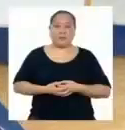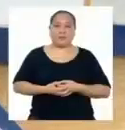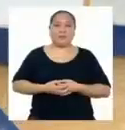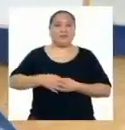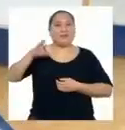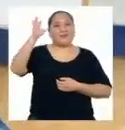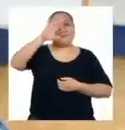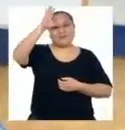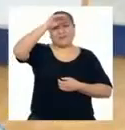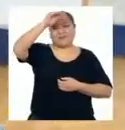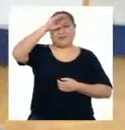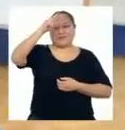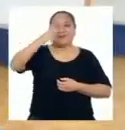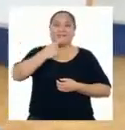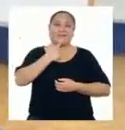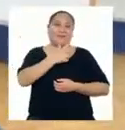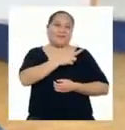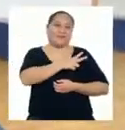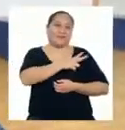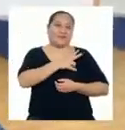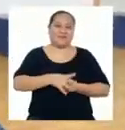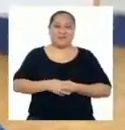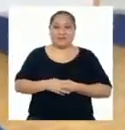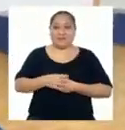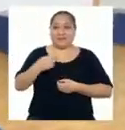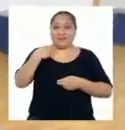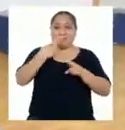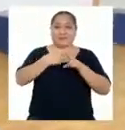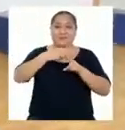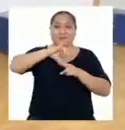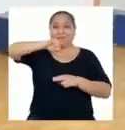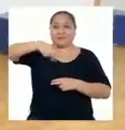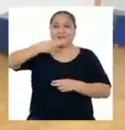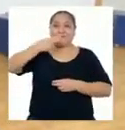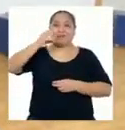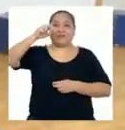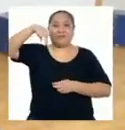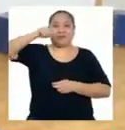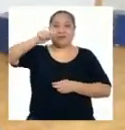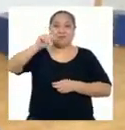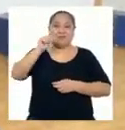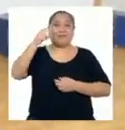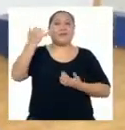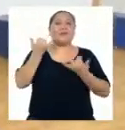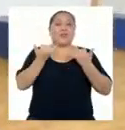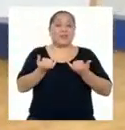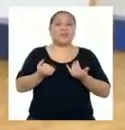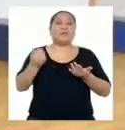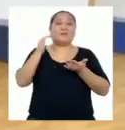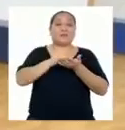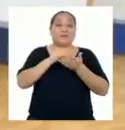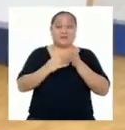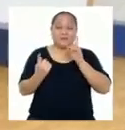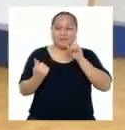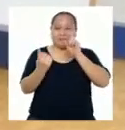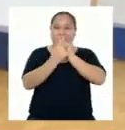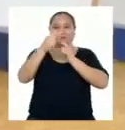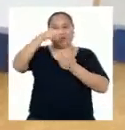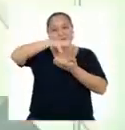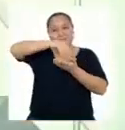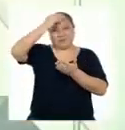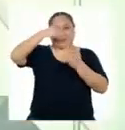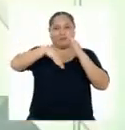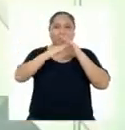¡Hola chicas y chicos de tercero de secundaria! Yo soy Jonathan Hernández y hoy nos volvemos a encontrar en Aprendo en Casa